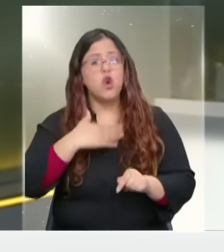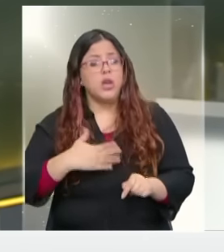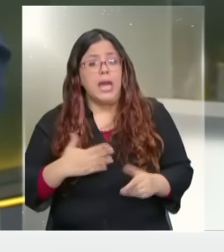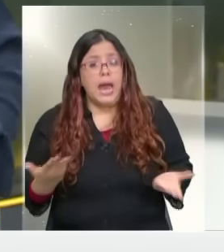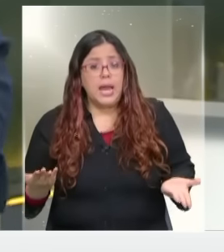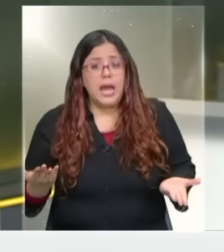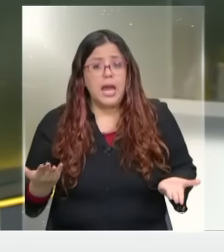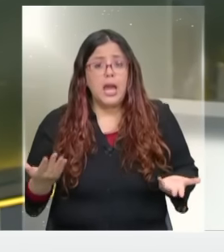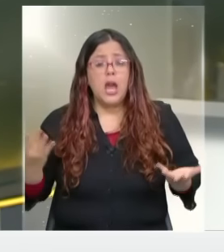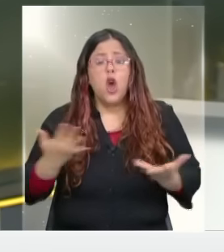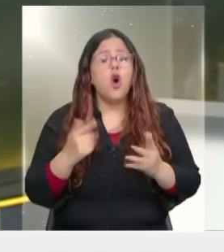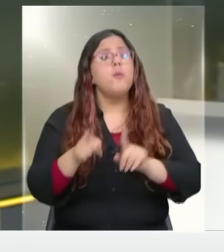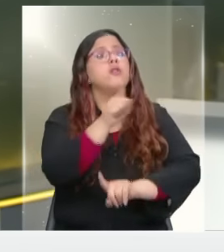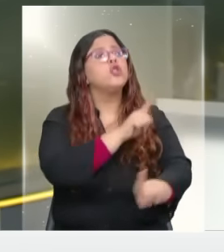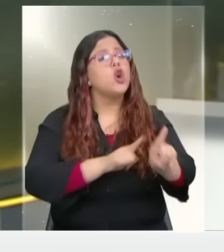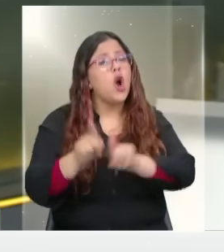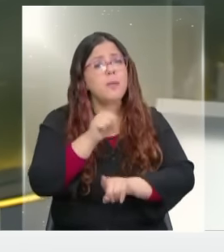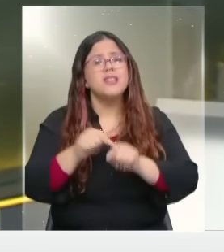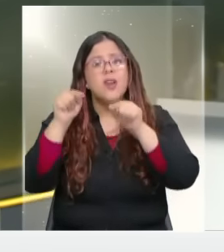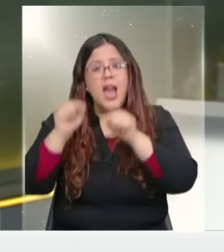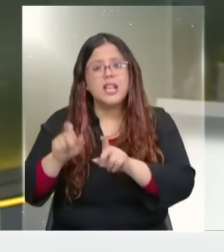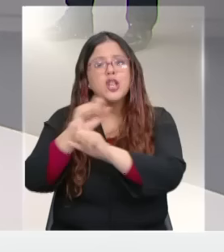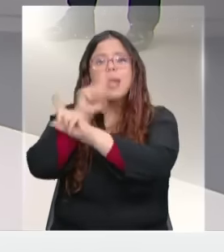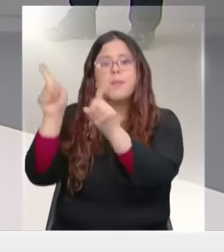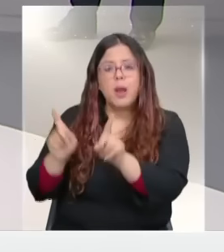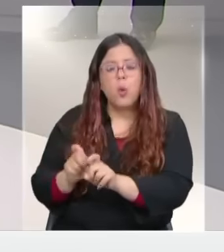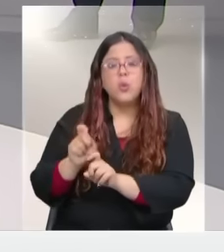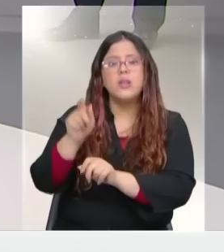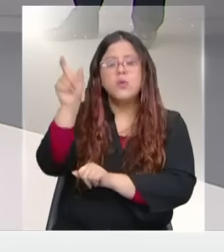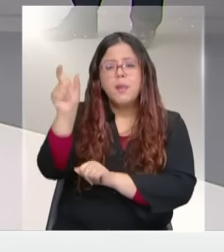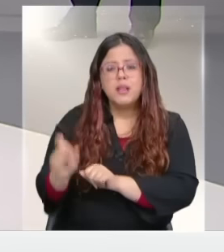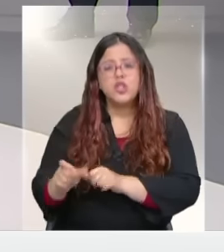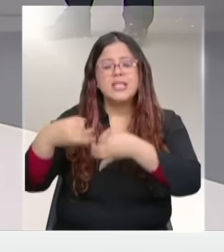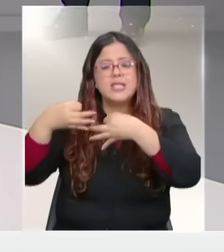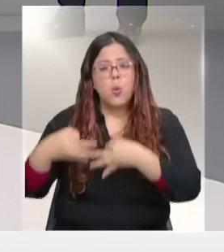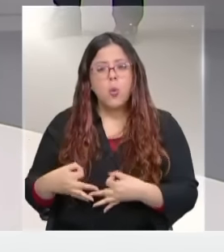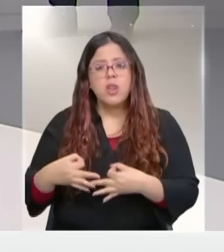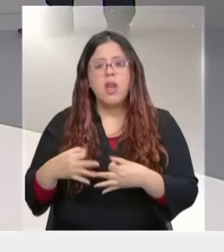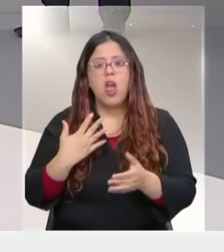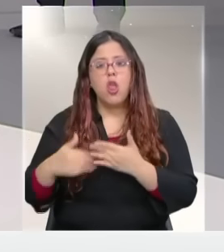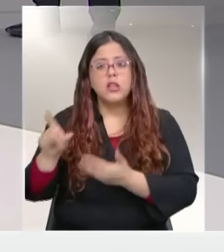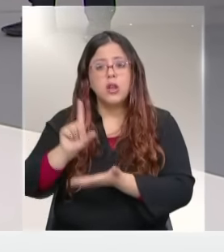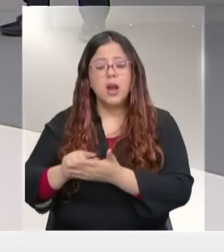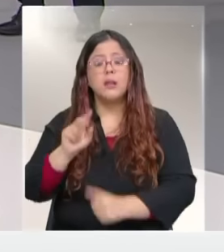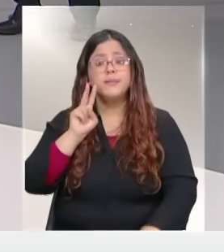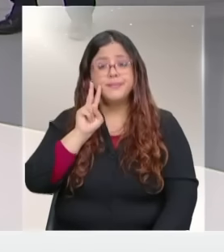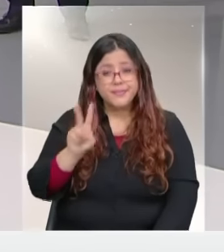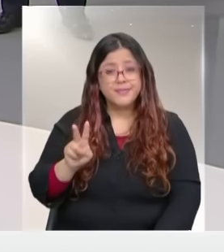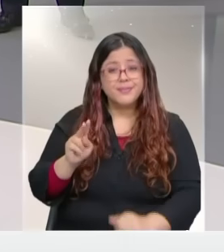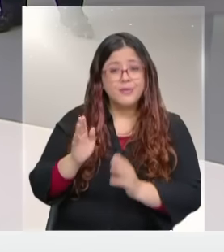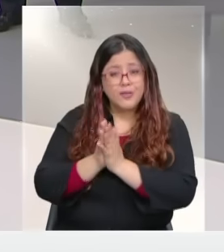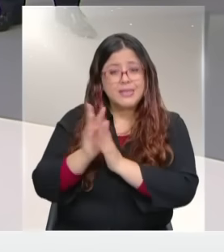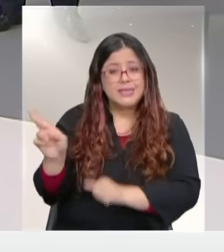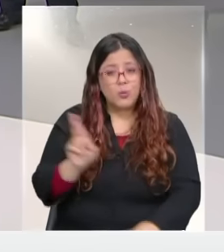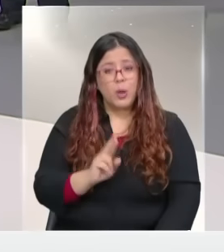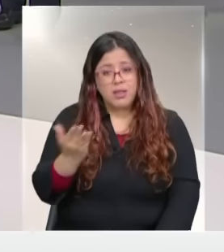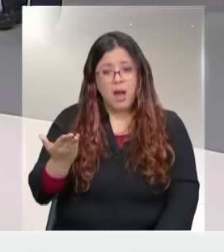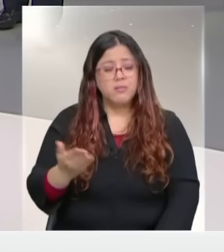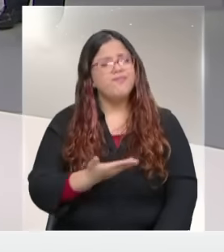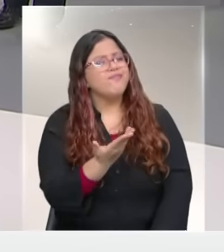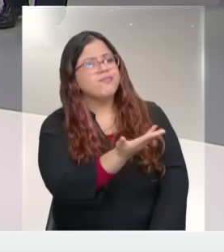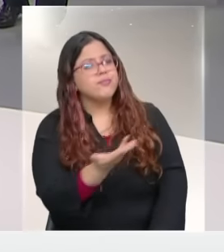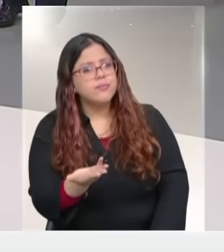hacerlo, ¿cómo lo convenzo? Eso le preguntaron a un agente de seguridad de la zona y fíjense, por favor, lo que respondió. A ver.